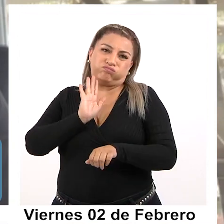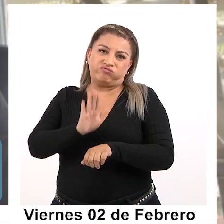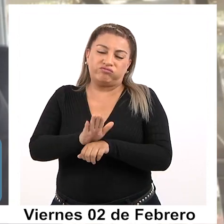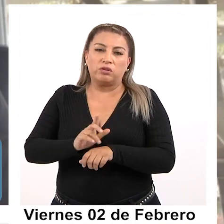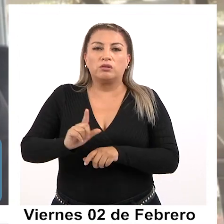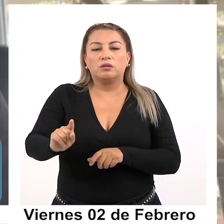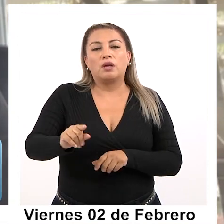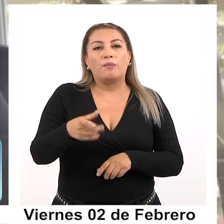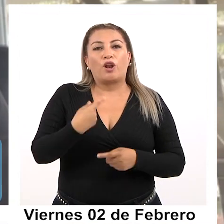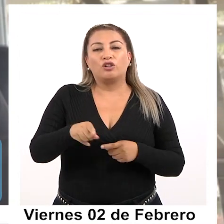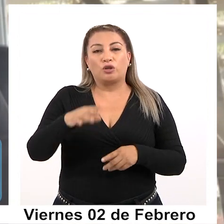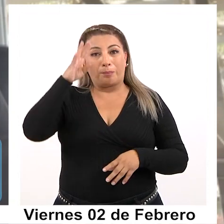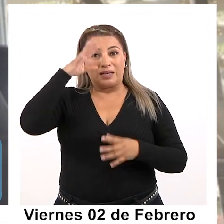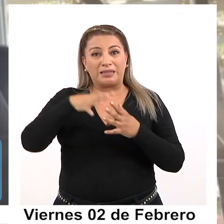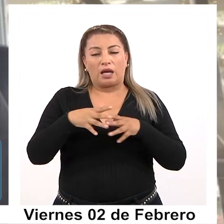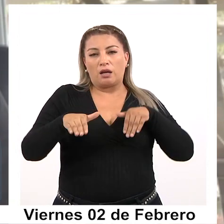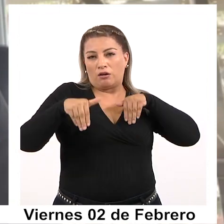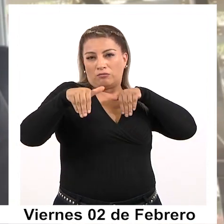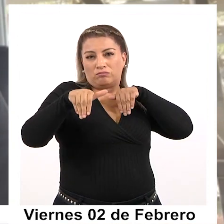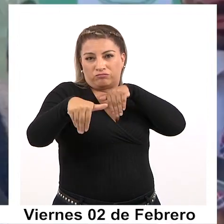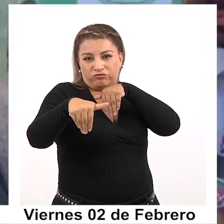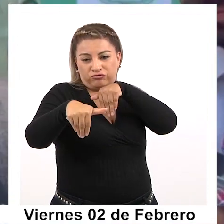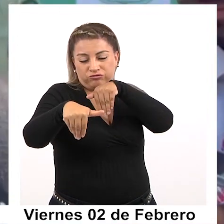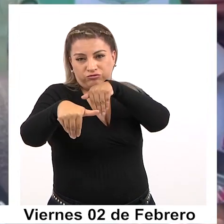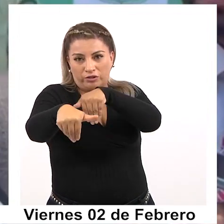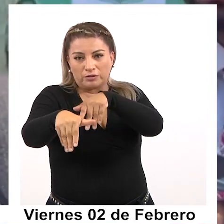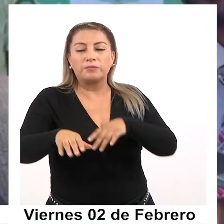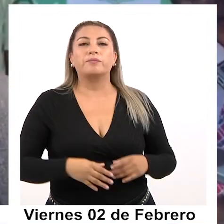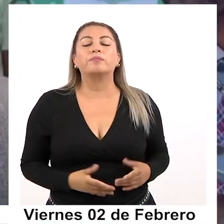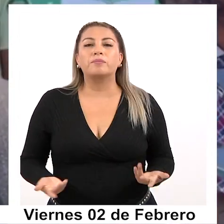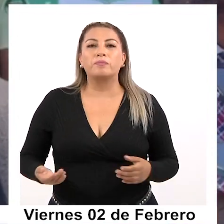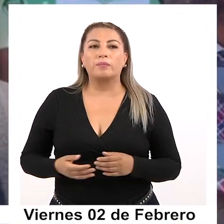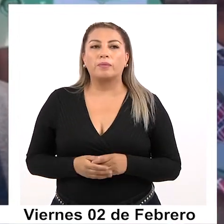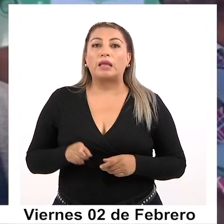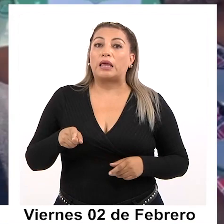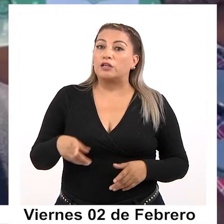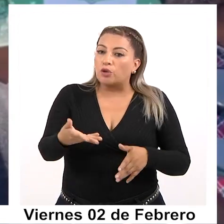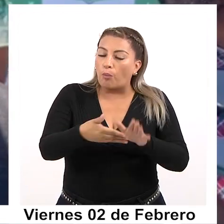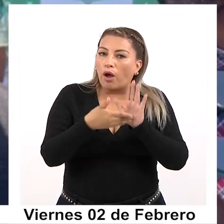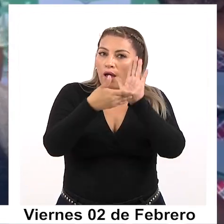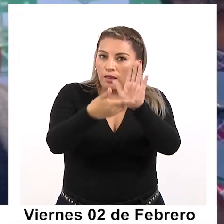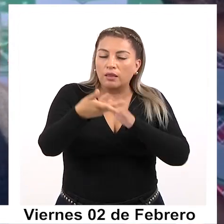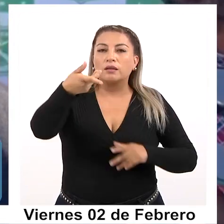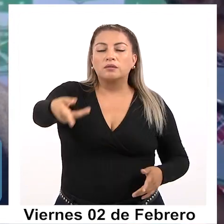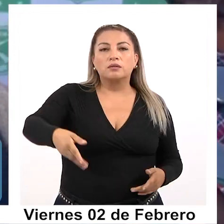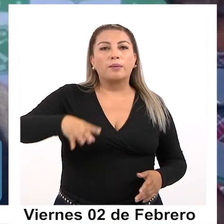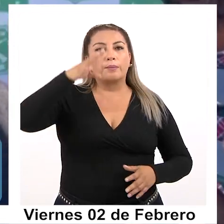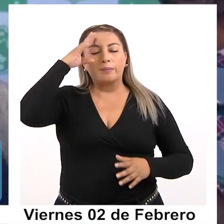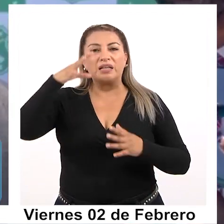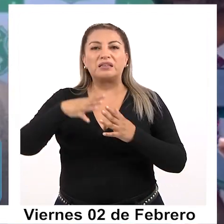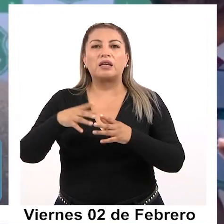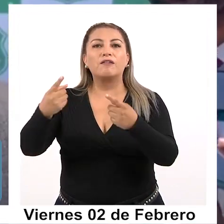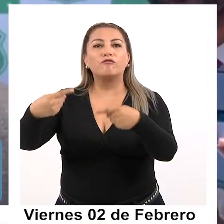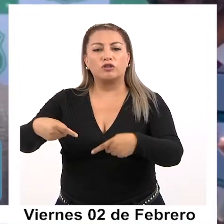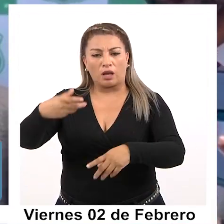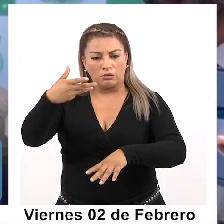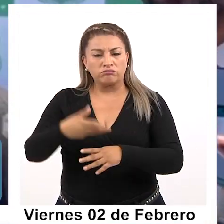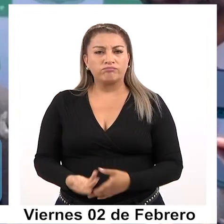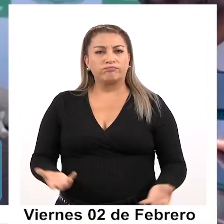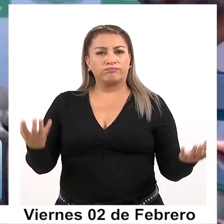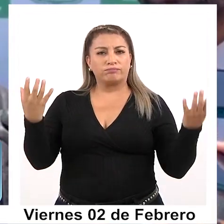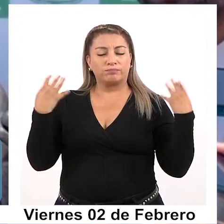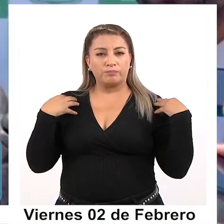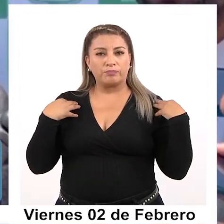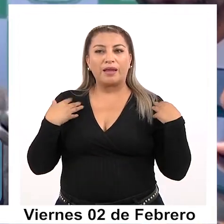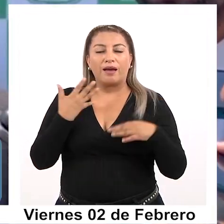alcanzada por el vehículo militar y obligada a orillarse. Creo que es una muestra contundente de que los militares en frontera tienen facultades para